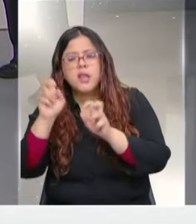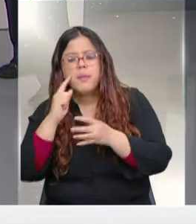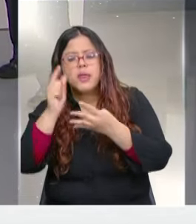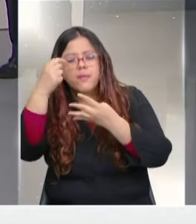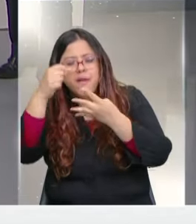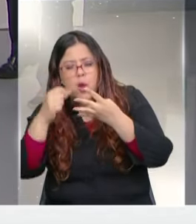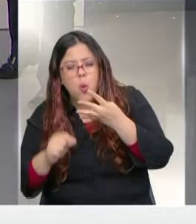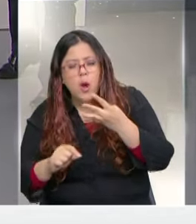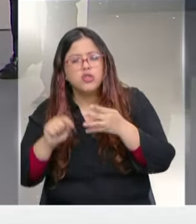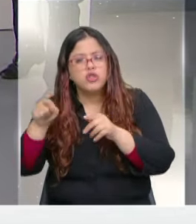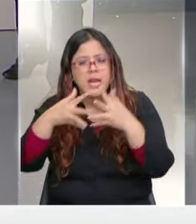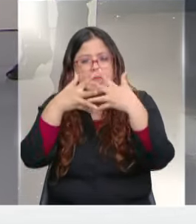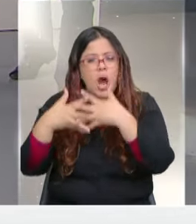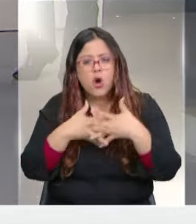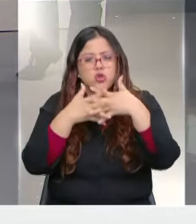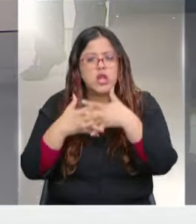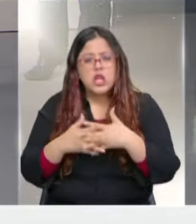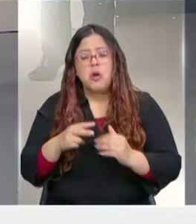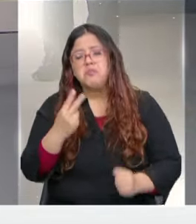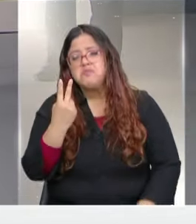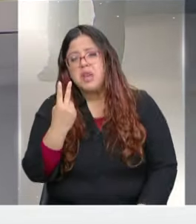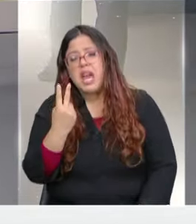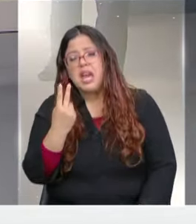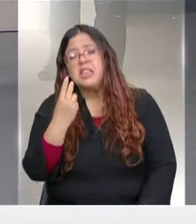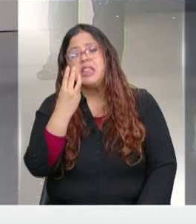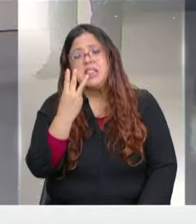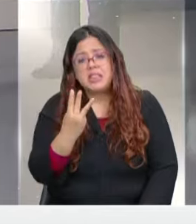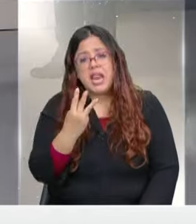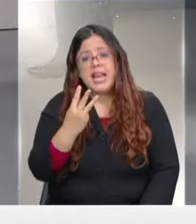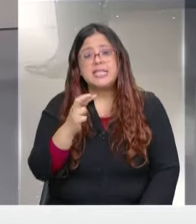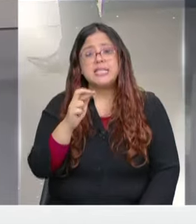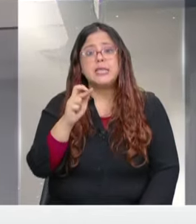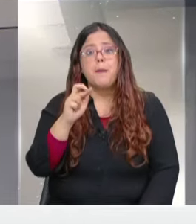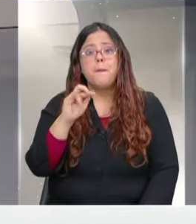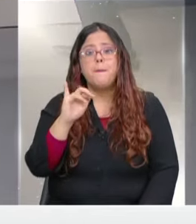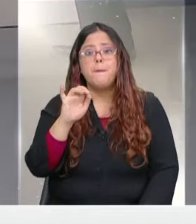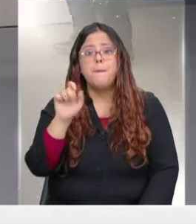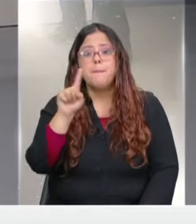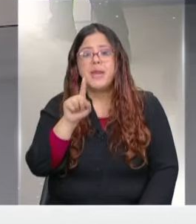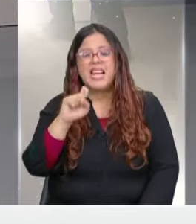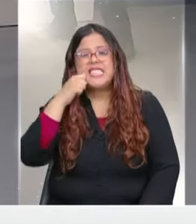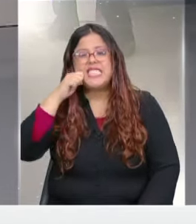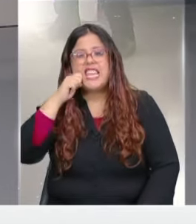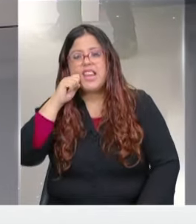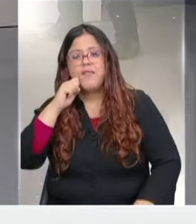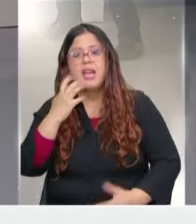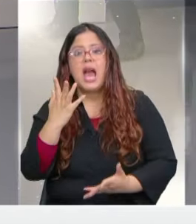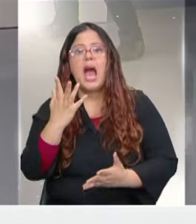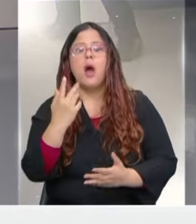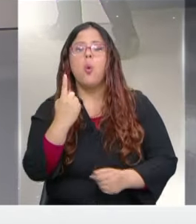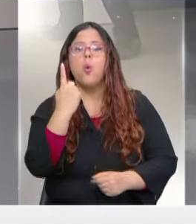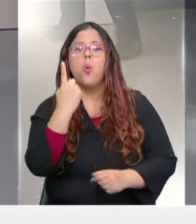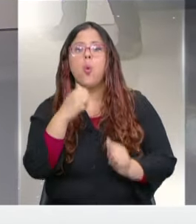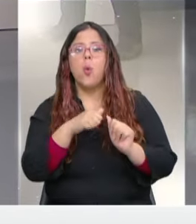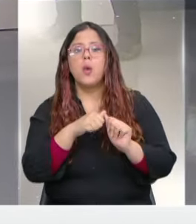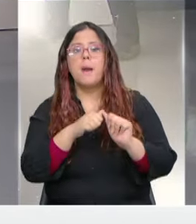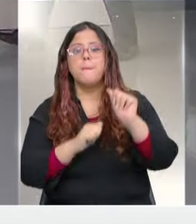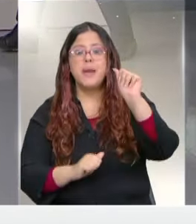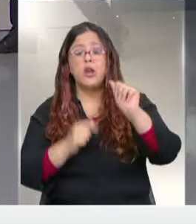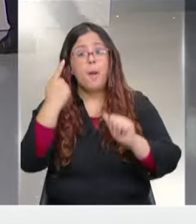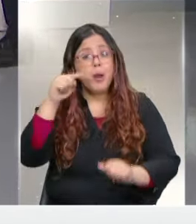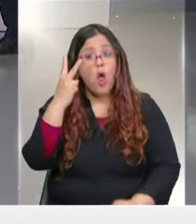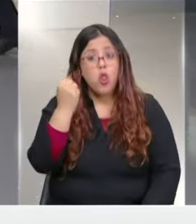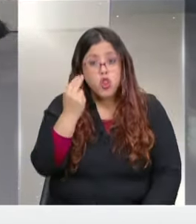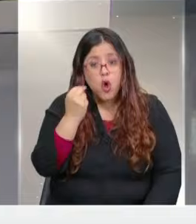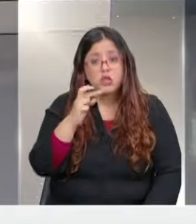Unidos, más o menos es 3 pies 1 metro. Esa es la correlación. Entonces, 12 pies 4 metros